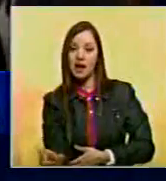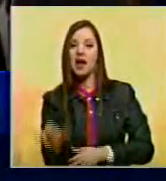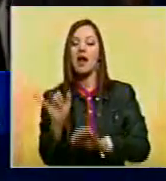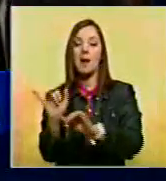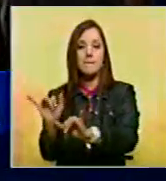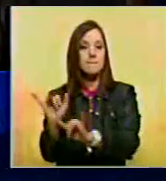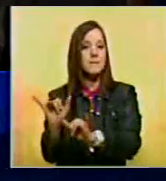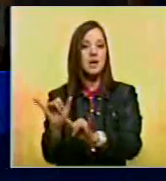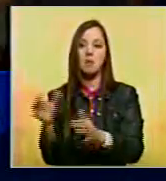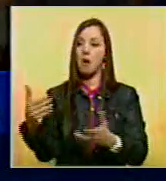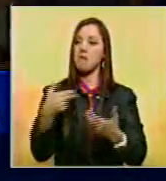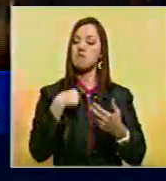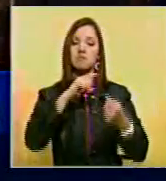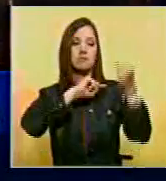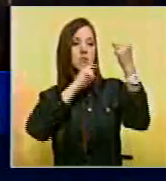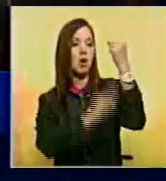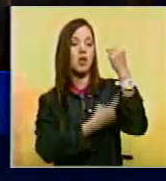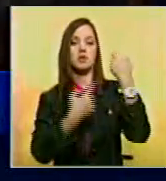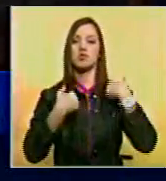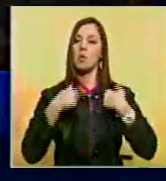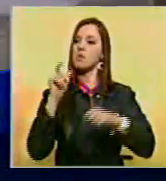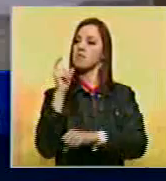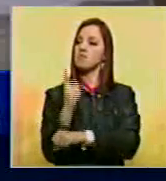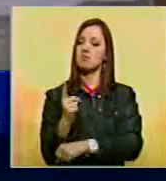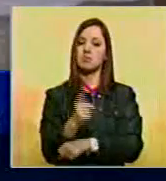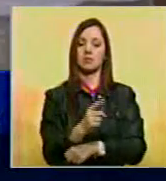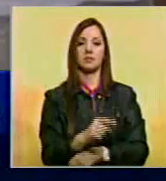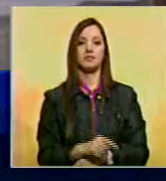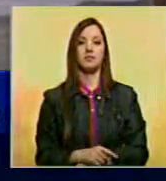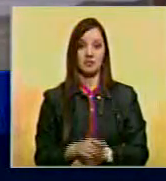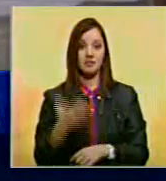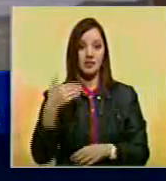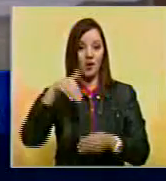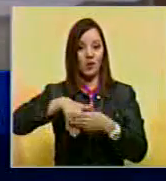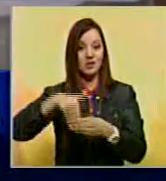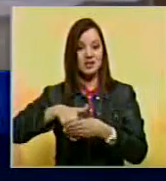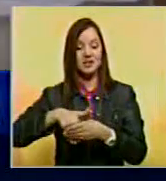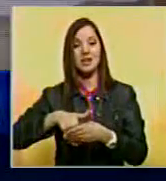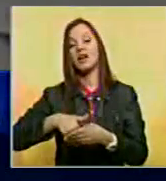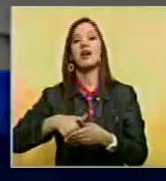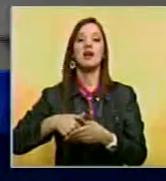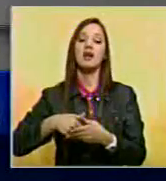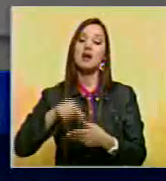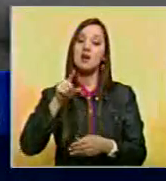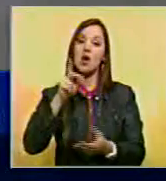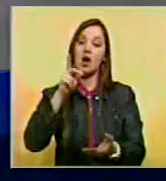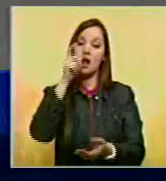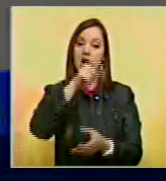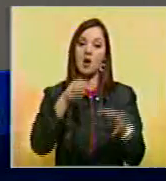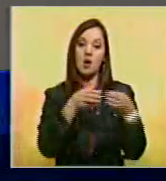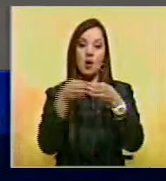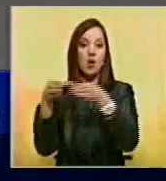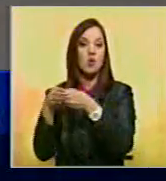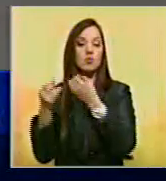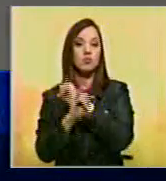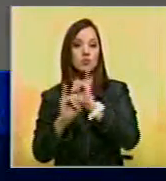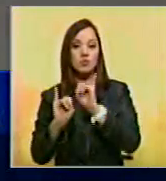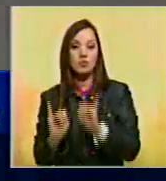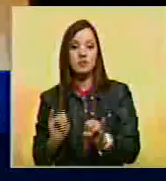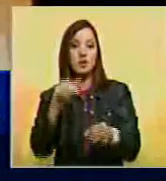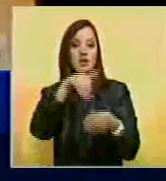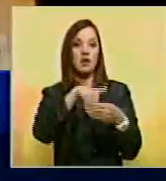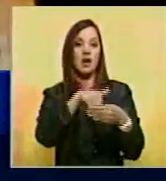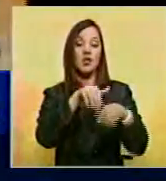los mismos delitos. La decisión se produce dos días después de los comicios regionales, en los que los partidos independentistas